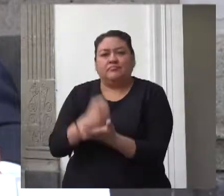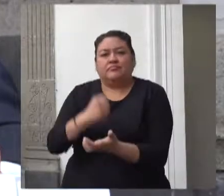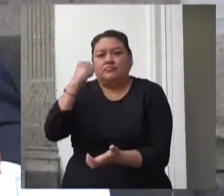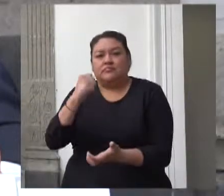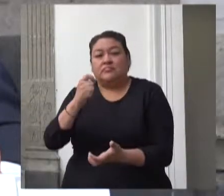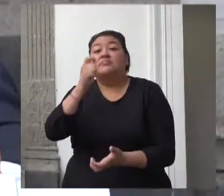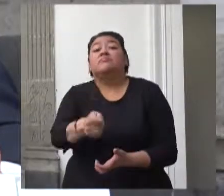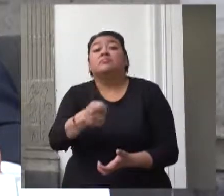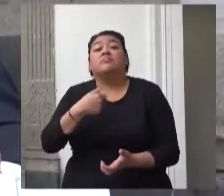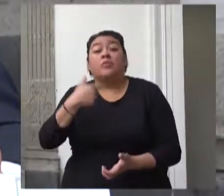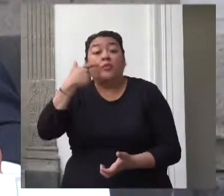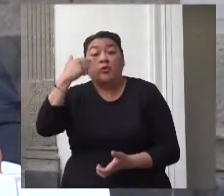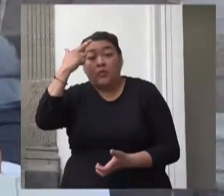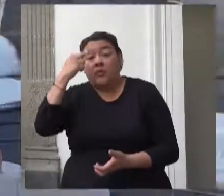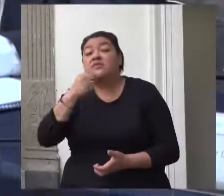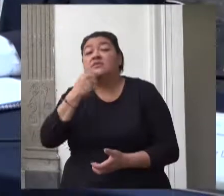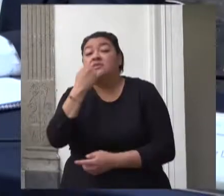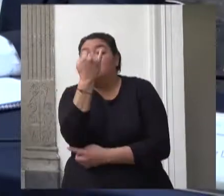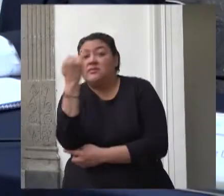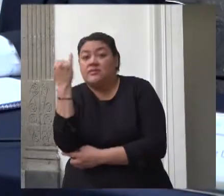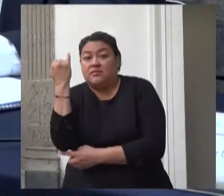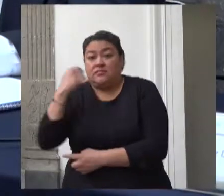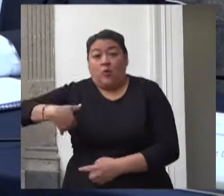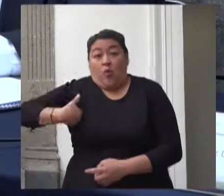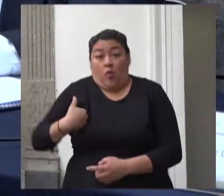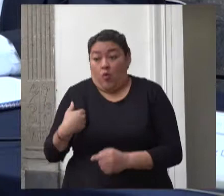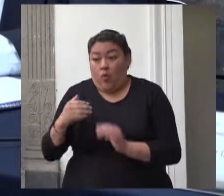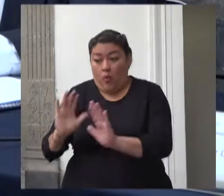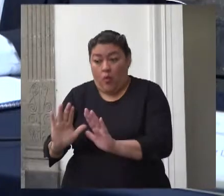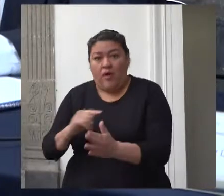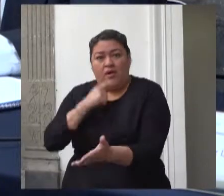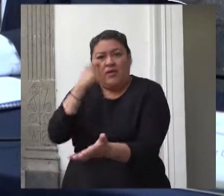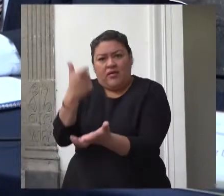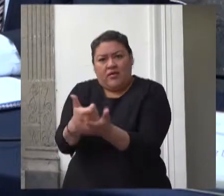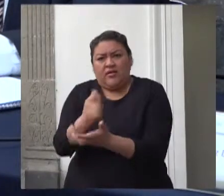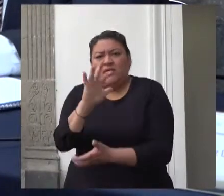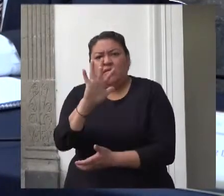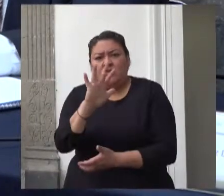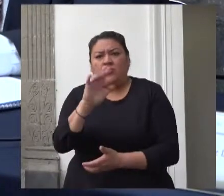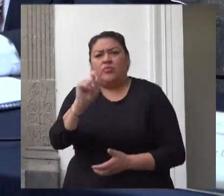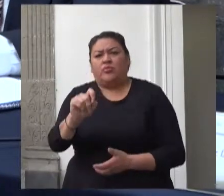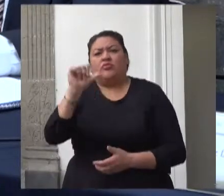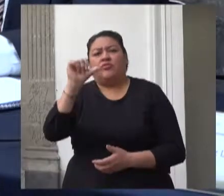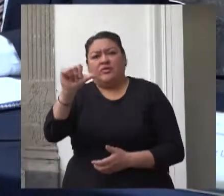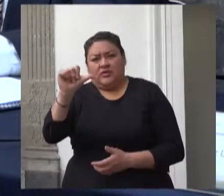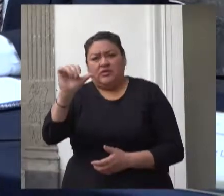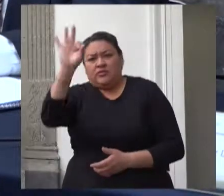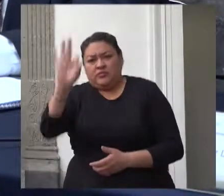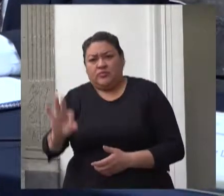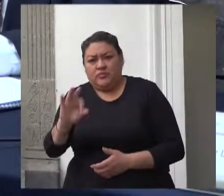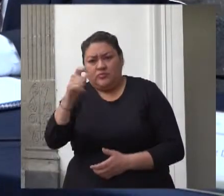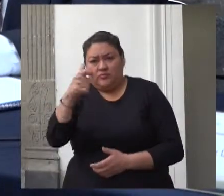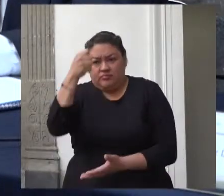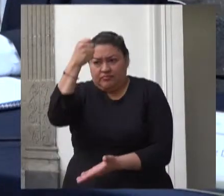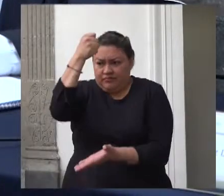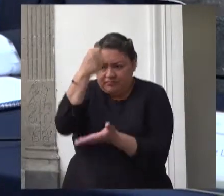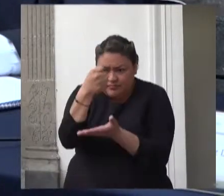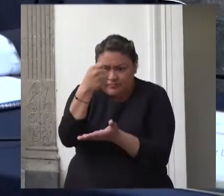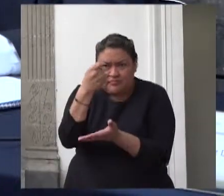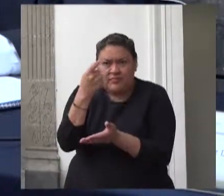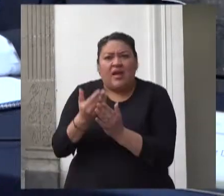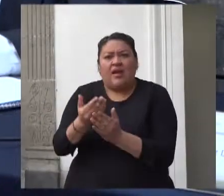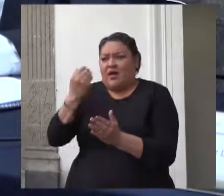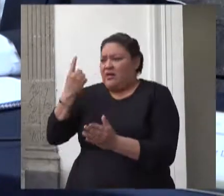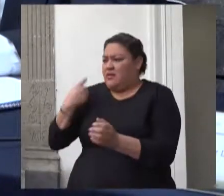tuviera un presupuesto 50.16% menor respecto al ejercicio